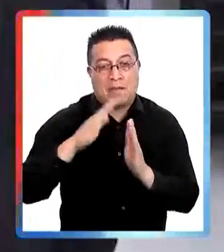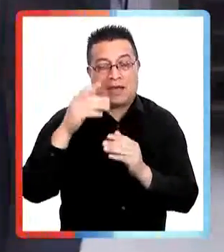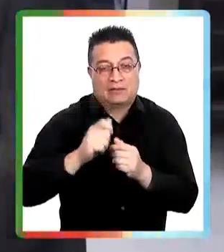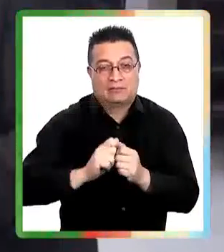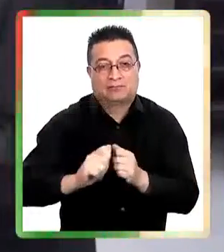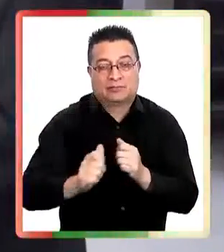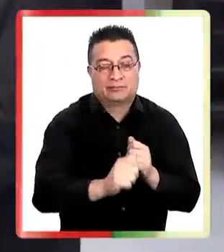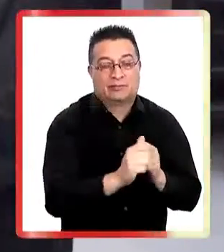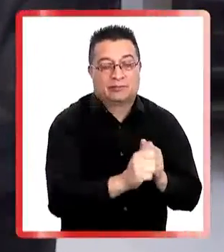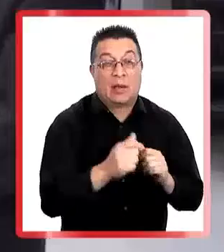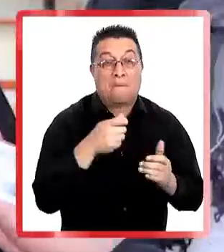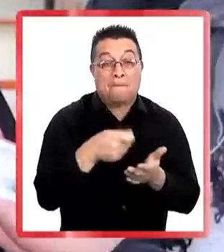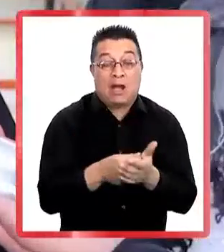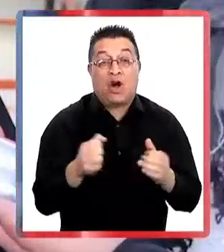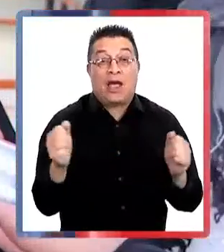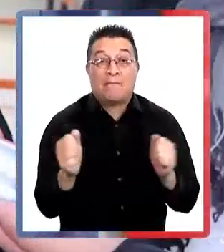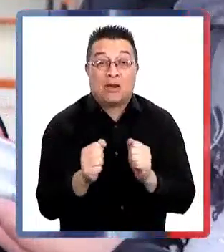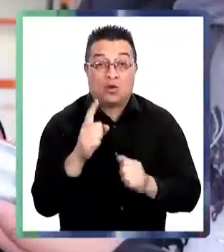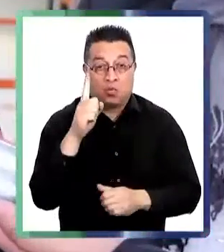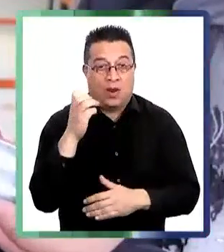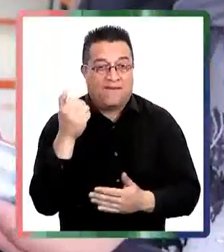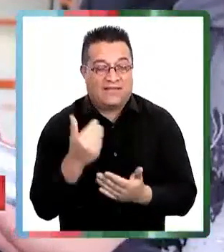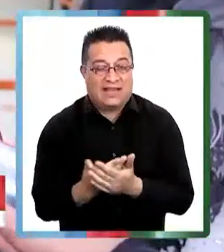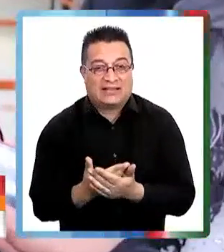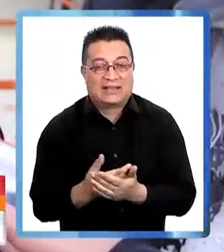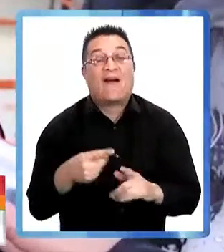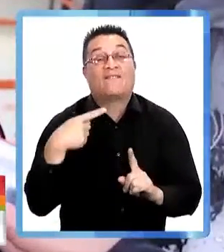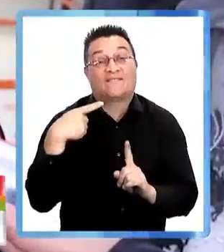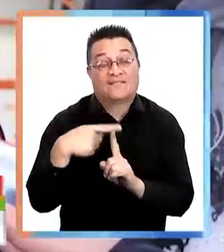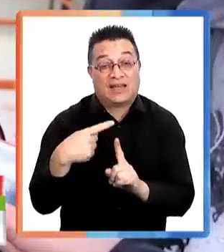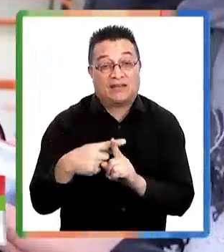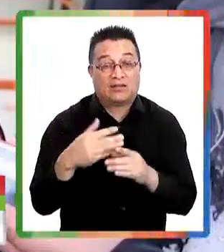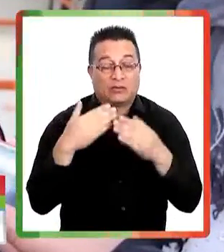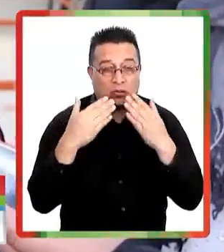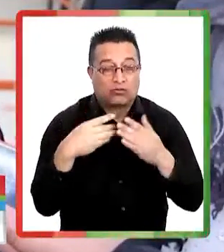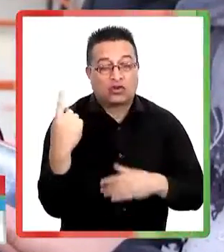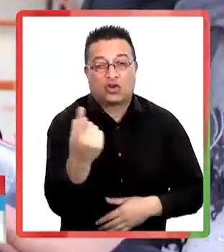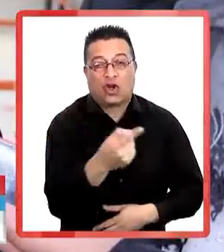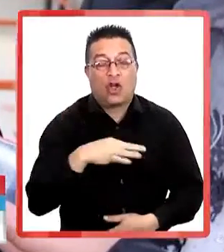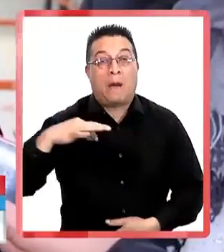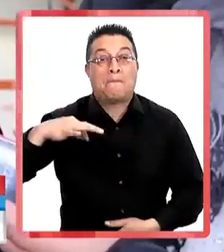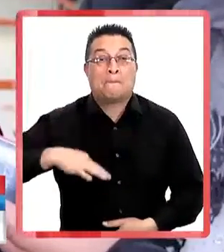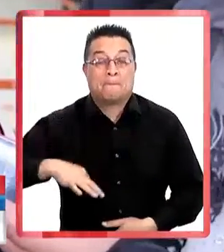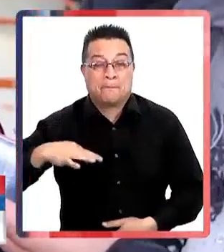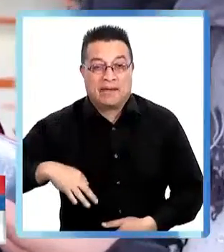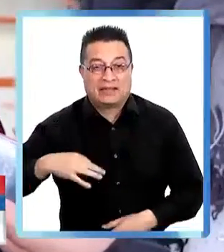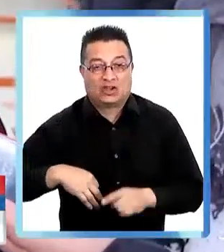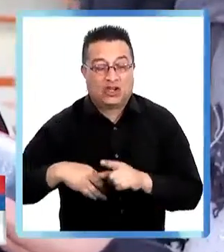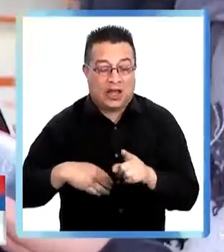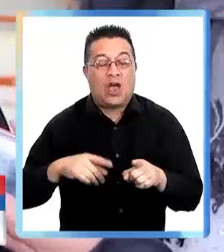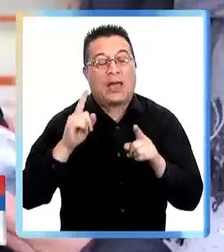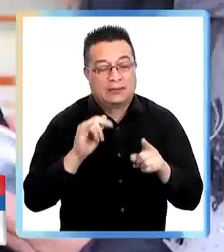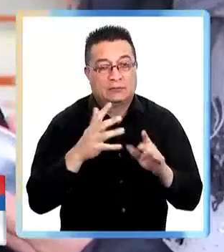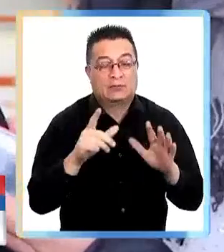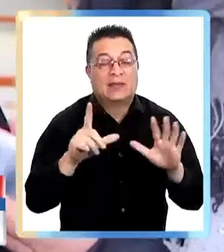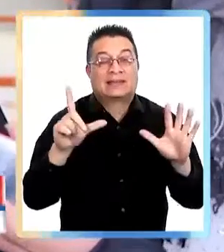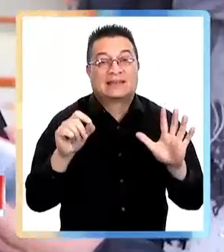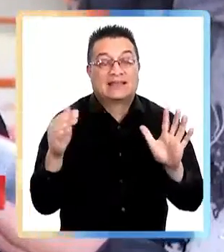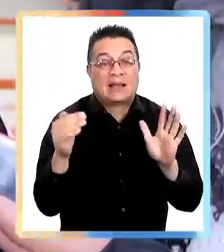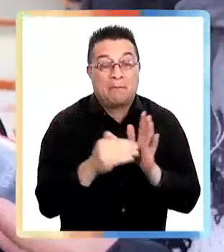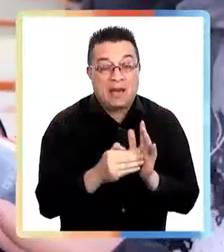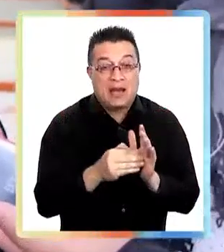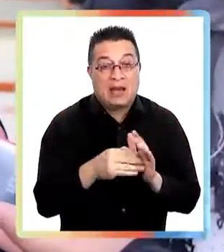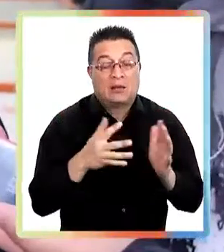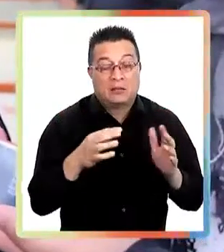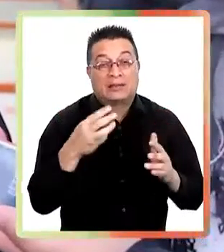años y más. El pago de invierno es por una sola vez. Es un beneficio que se da a todos los pensionados y pensionadas y comprende